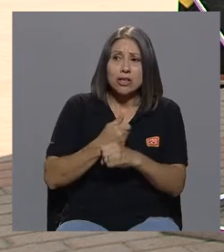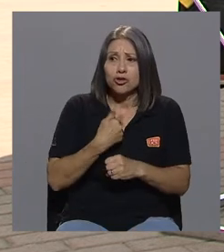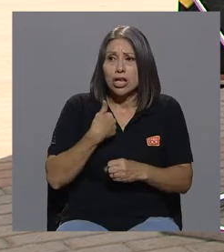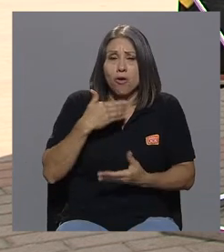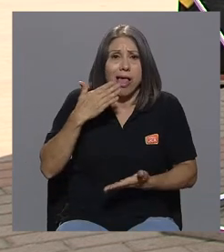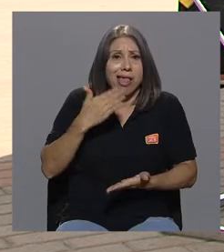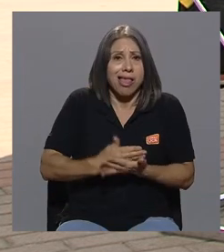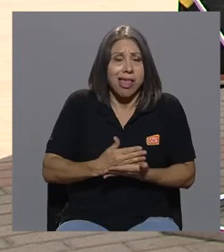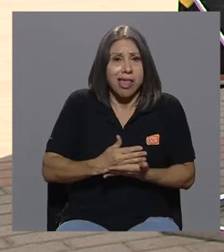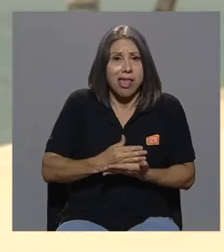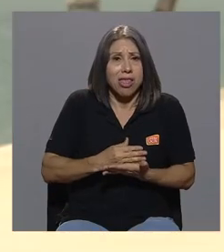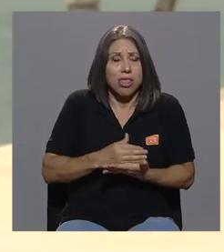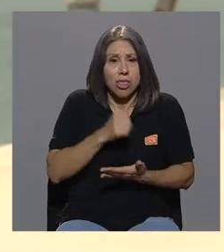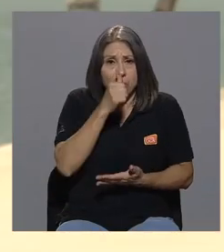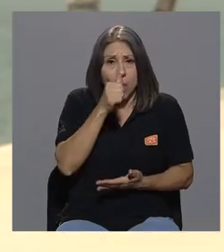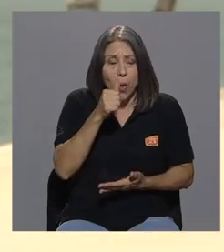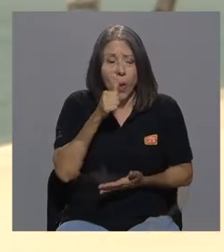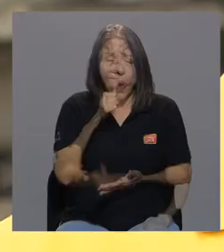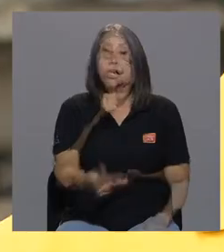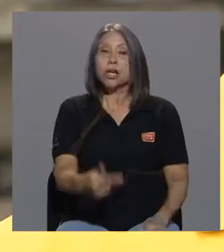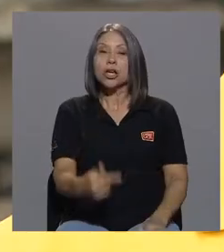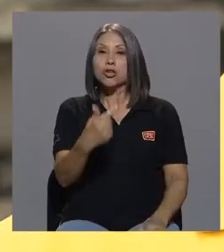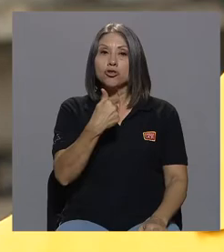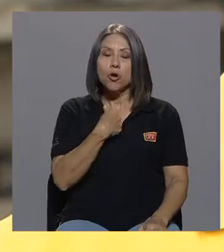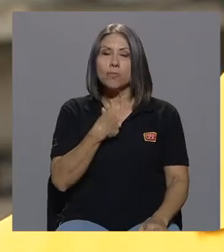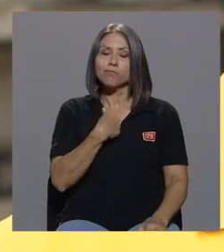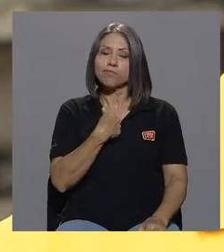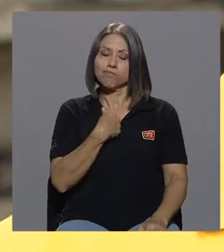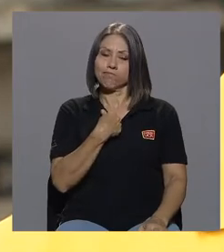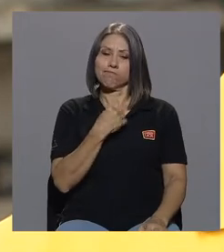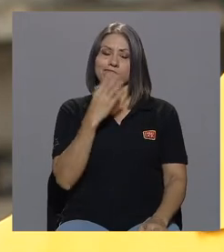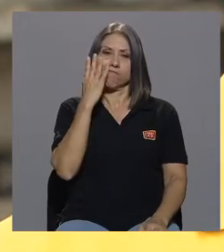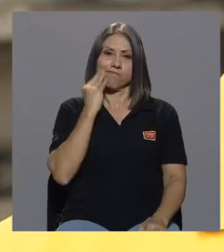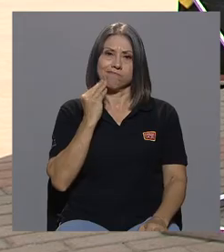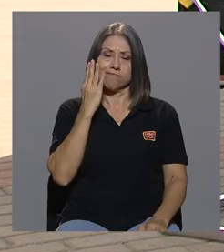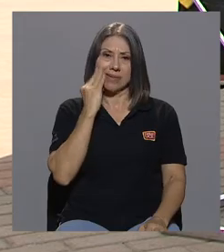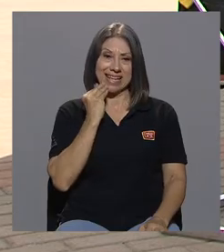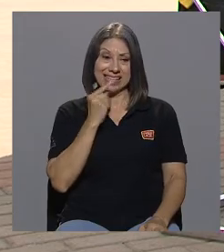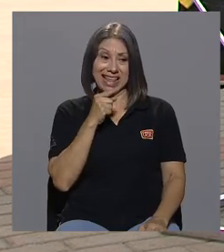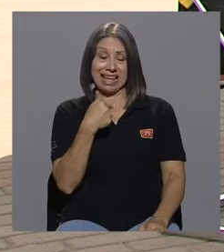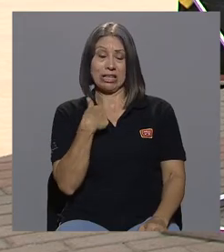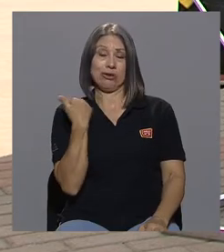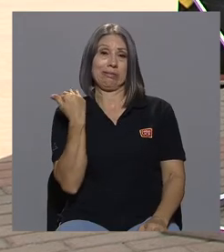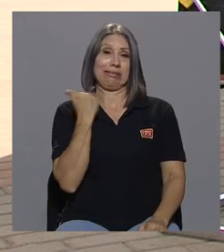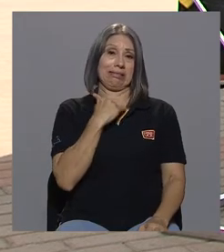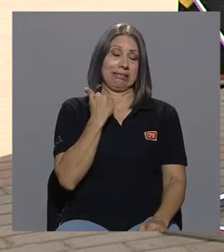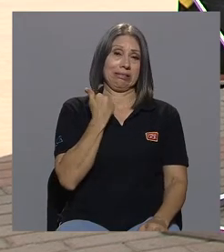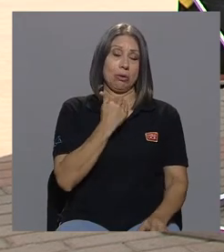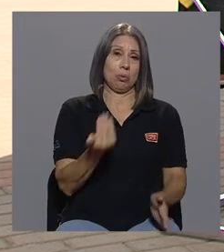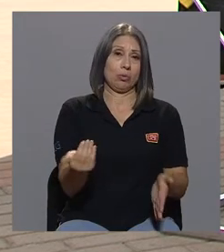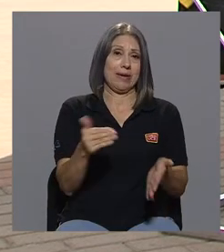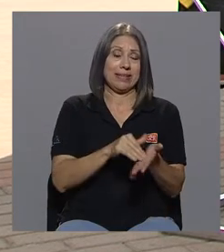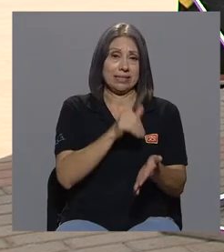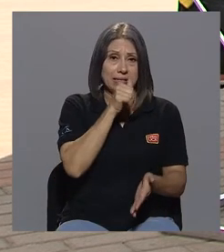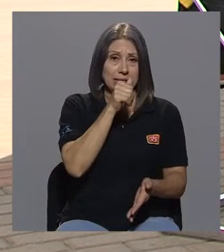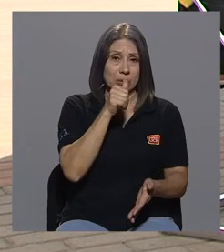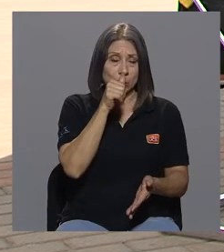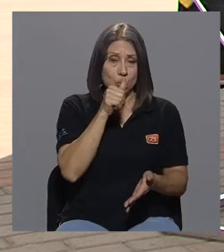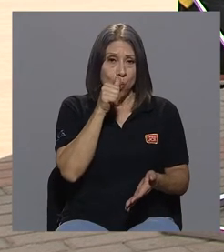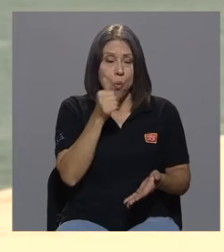lo que nosotros llamamos una recaída la verdad esta recaída lo que hace más allá de